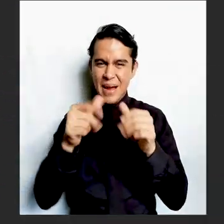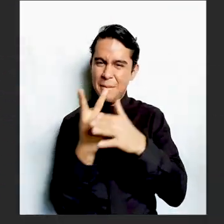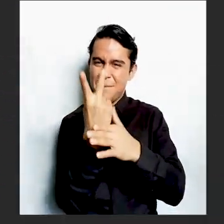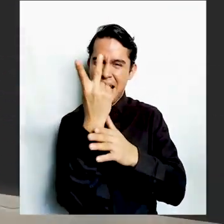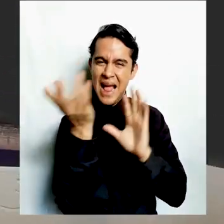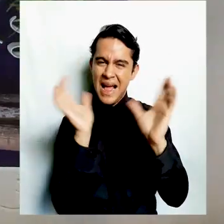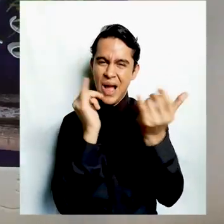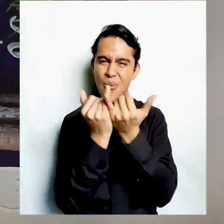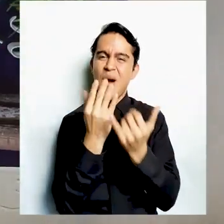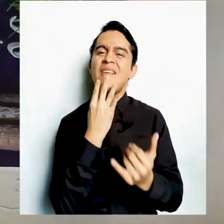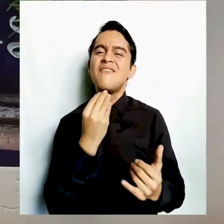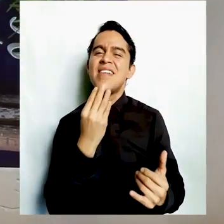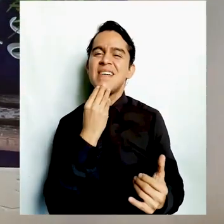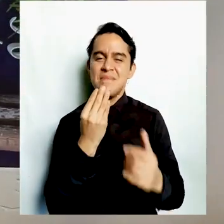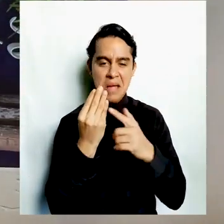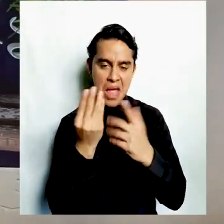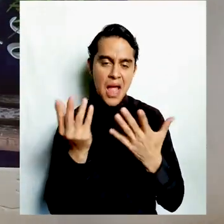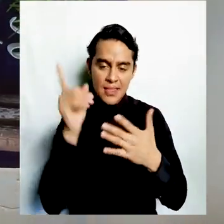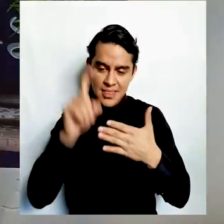arbolito verde.